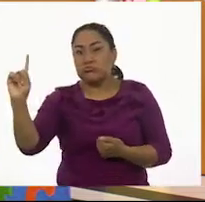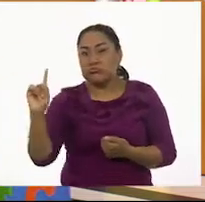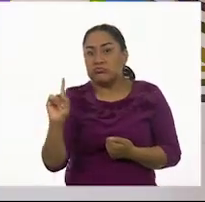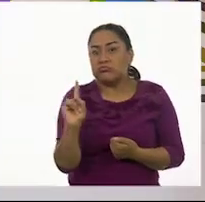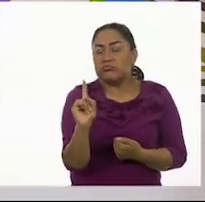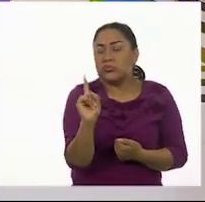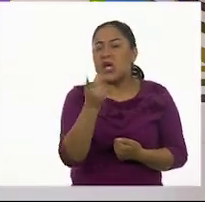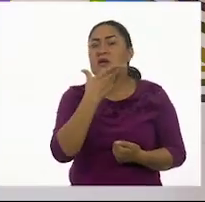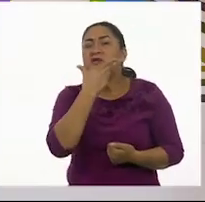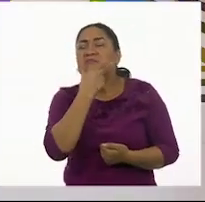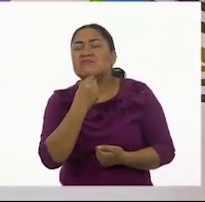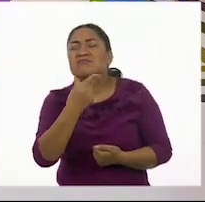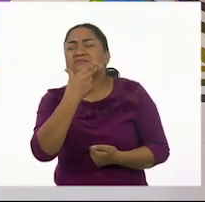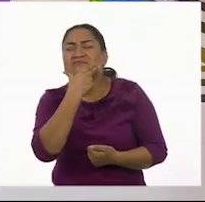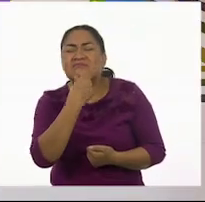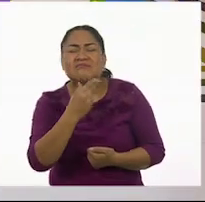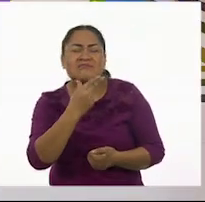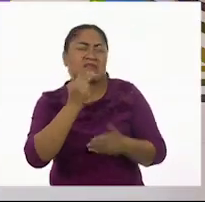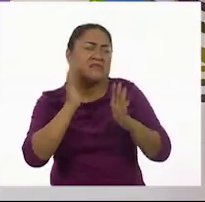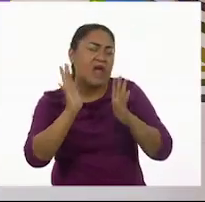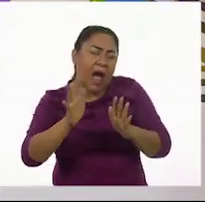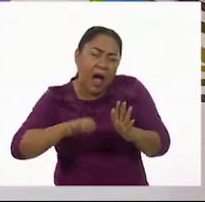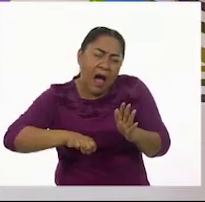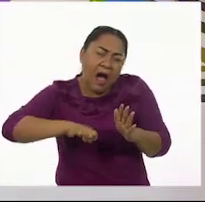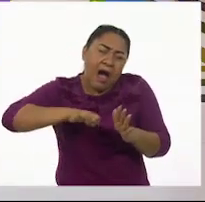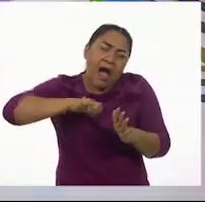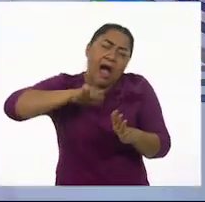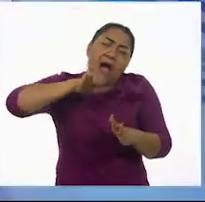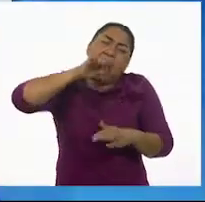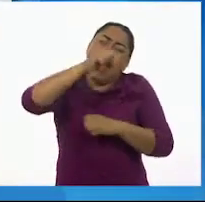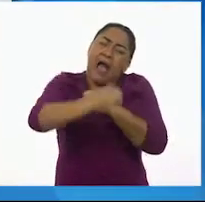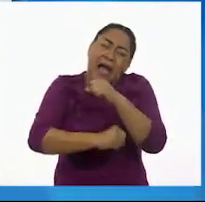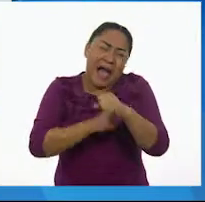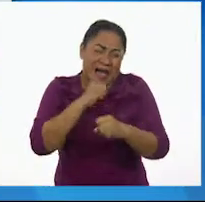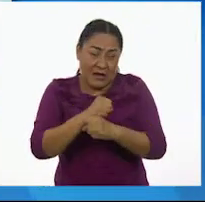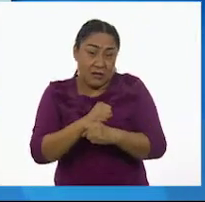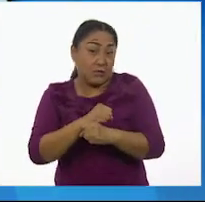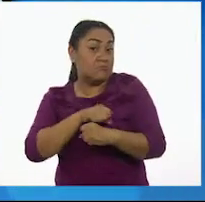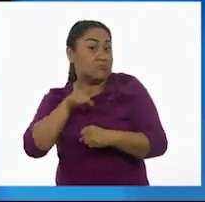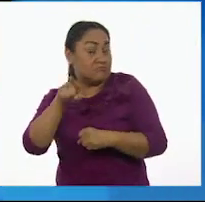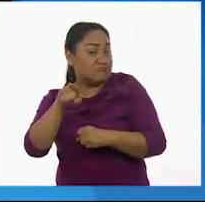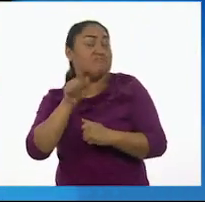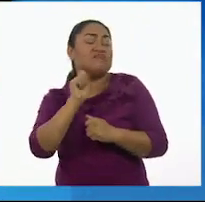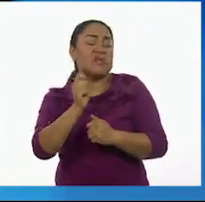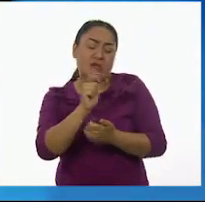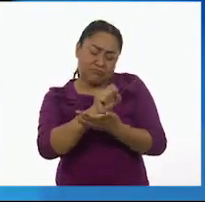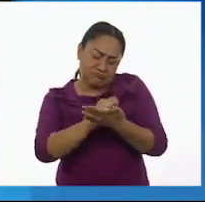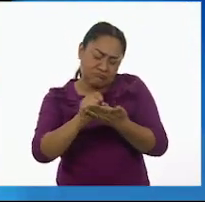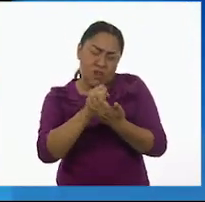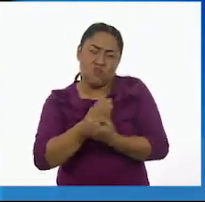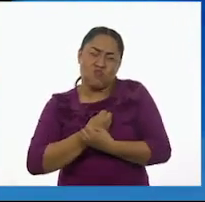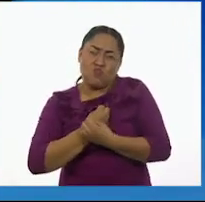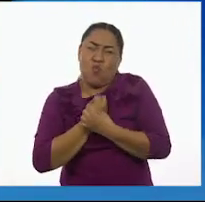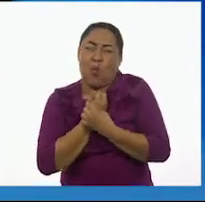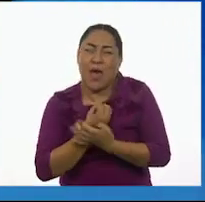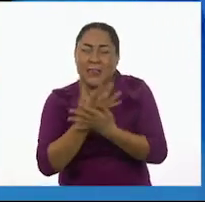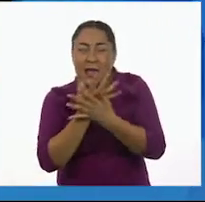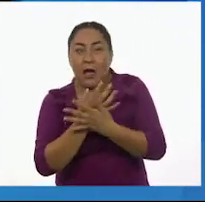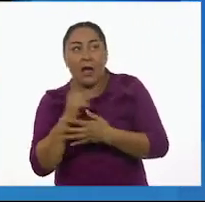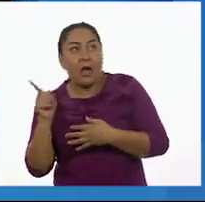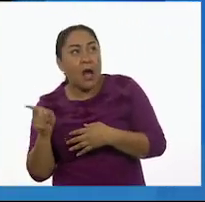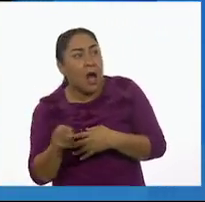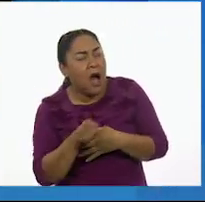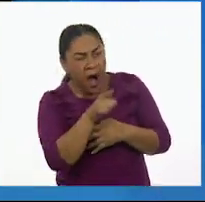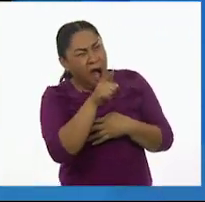con todos los años encima. Era un poeta. Le llamó la atención el